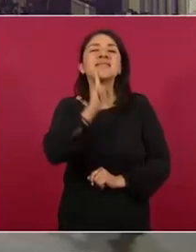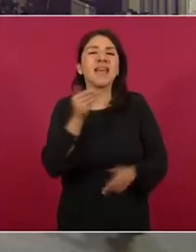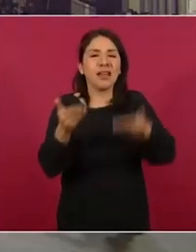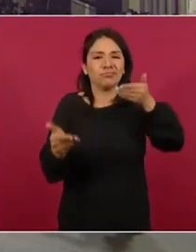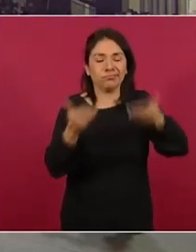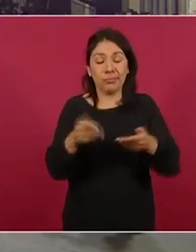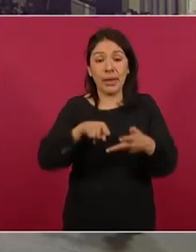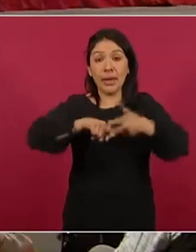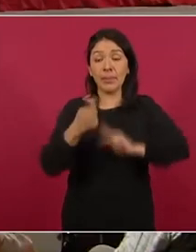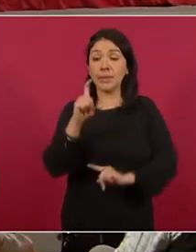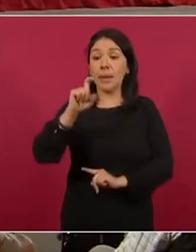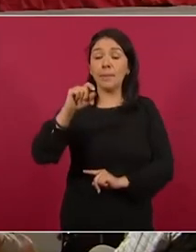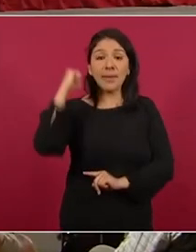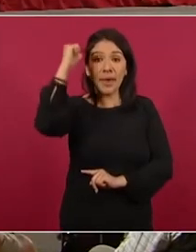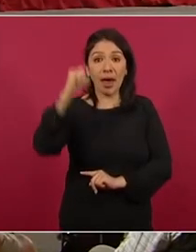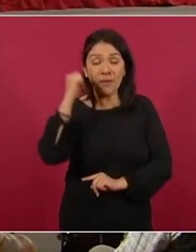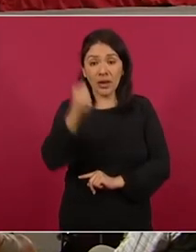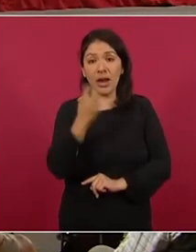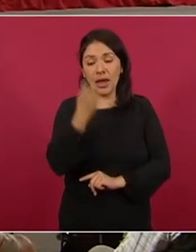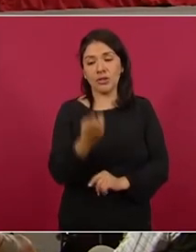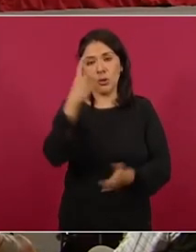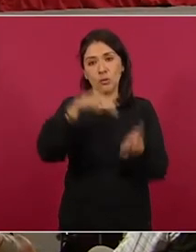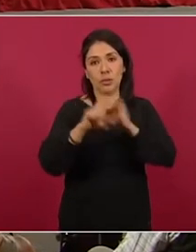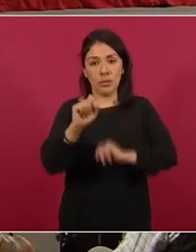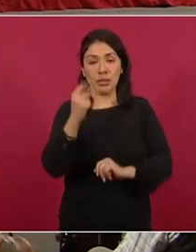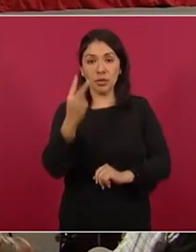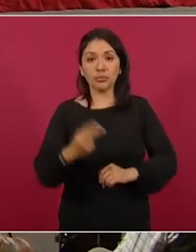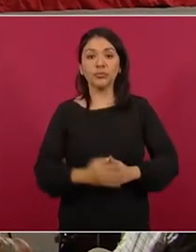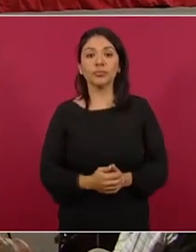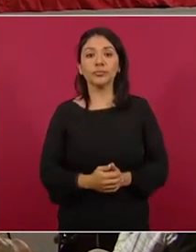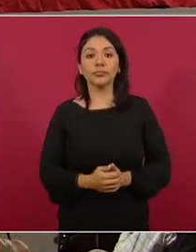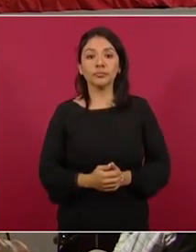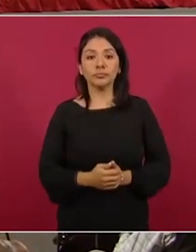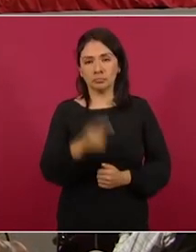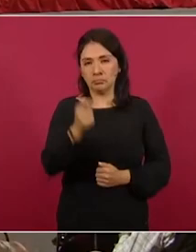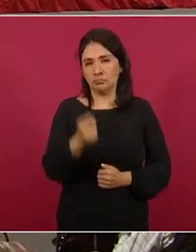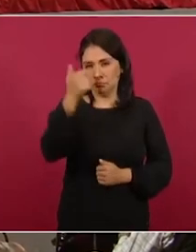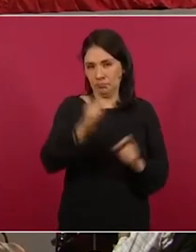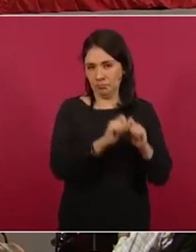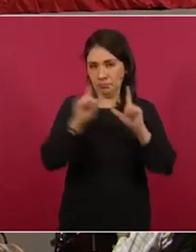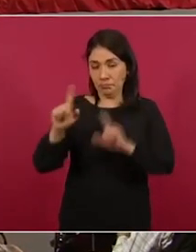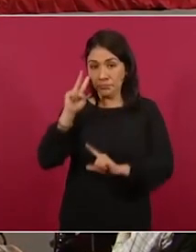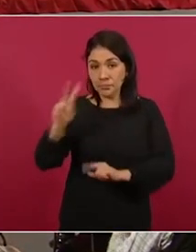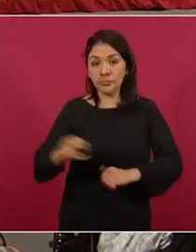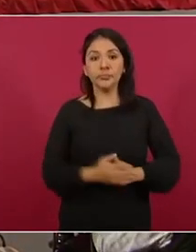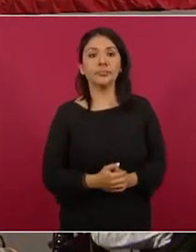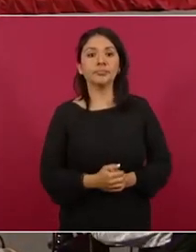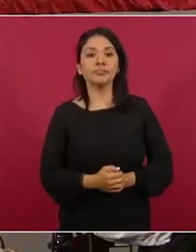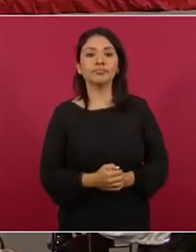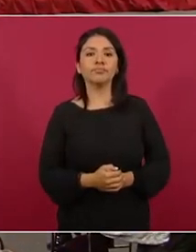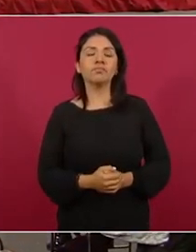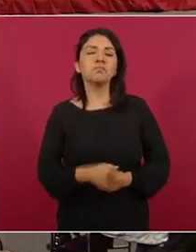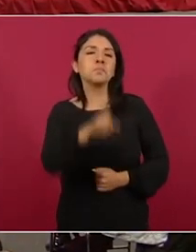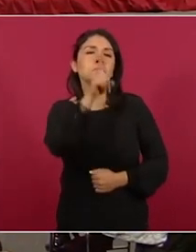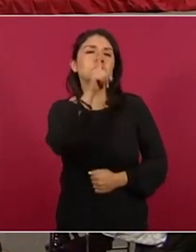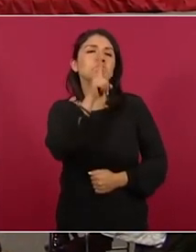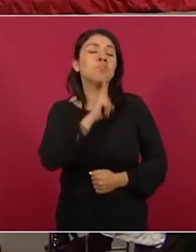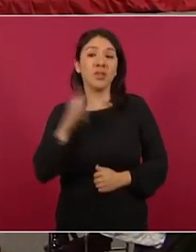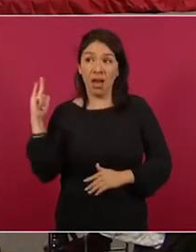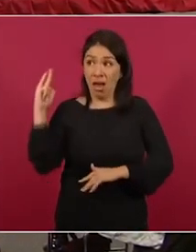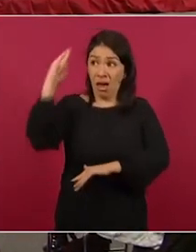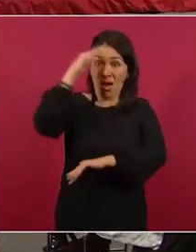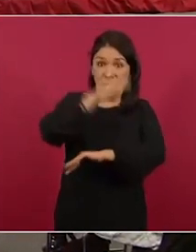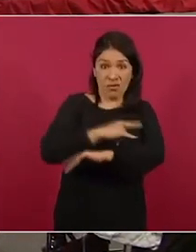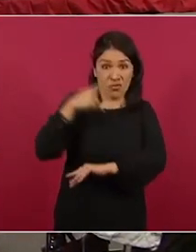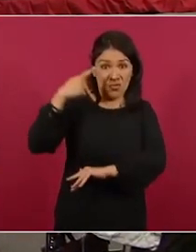Del 20 de abril de 2022. Primera, por favor. Falso que un avión de la